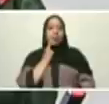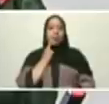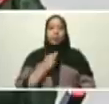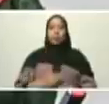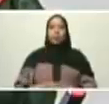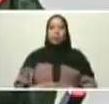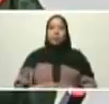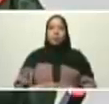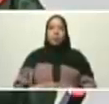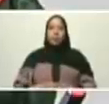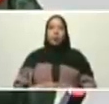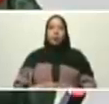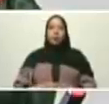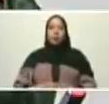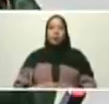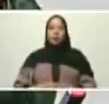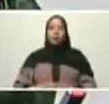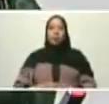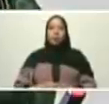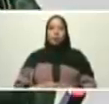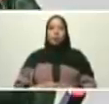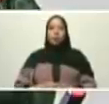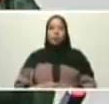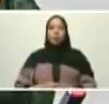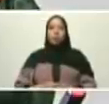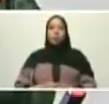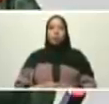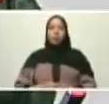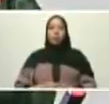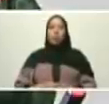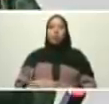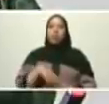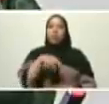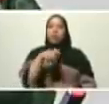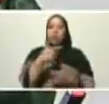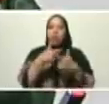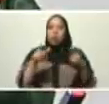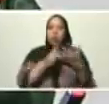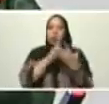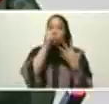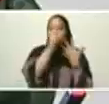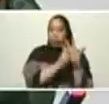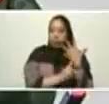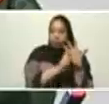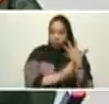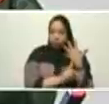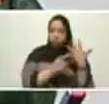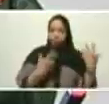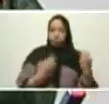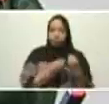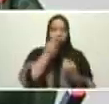enarbolar nuevamente las banderas del bolivarialismo genuino,